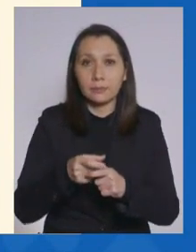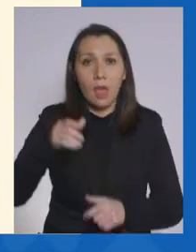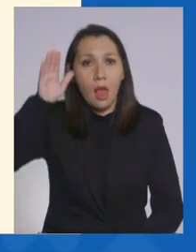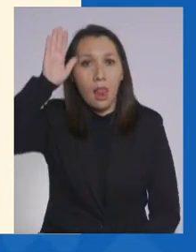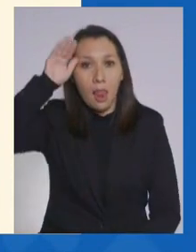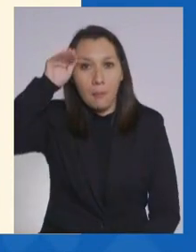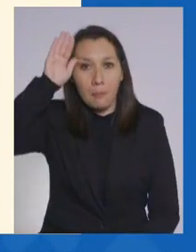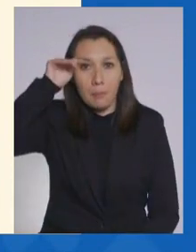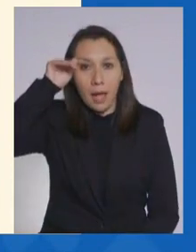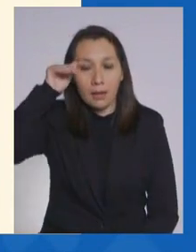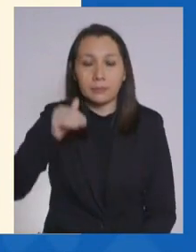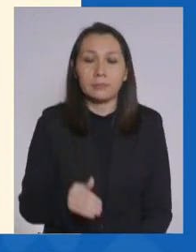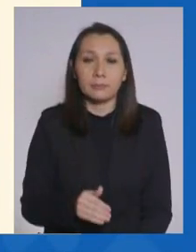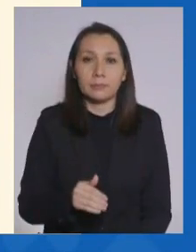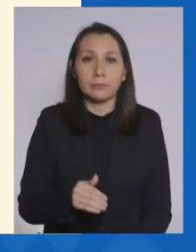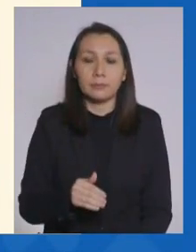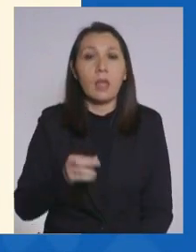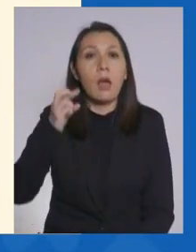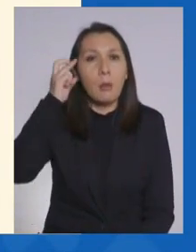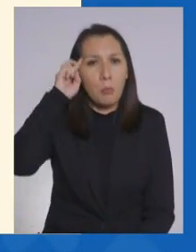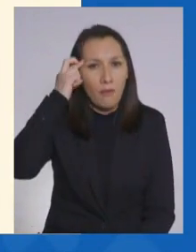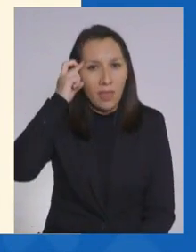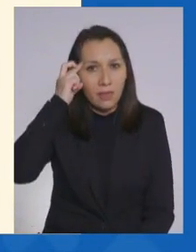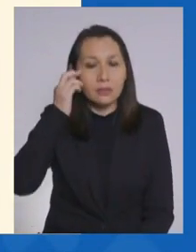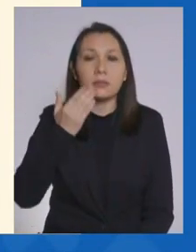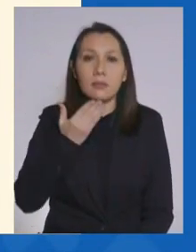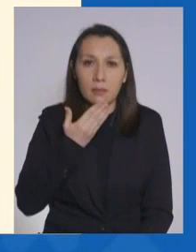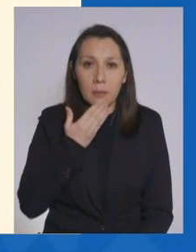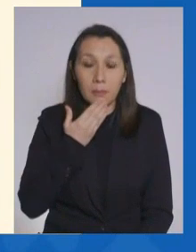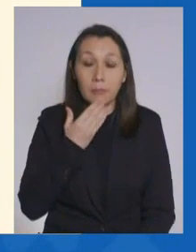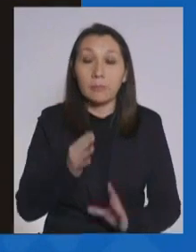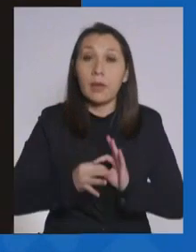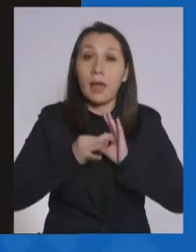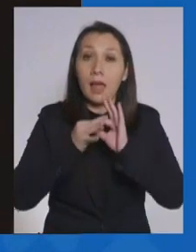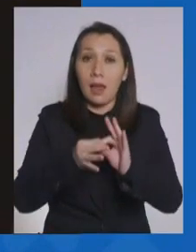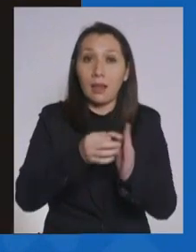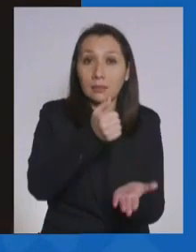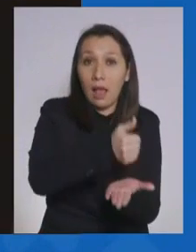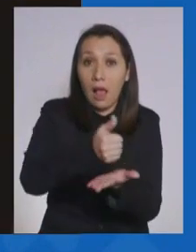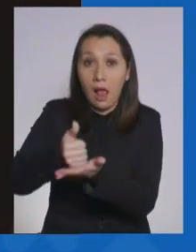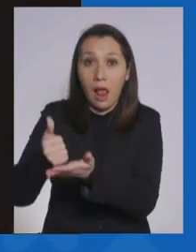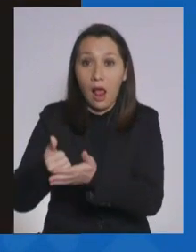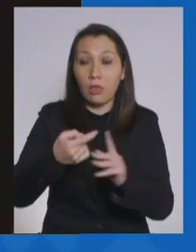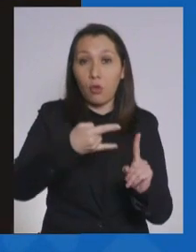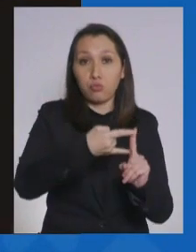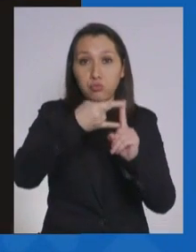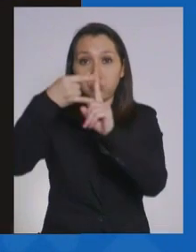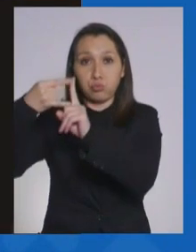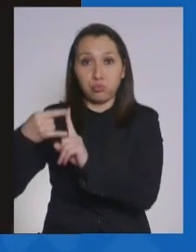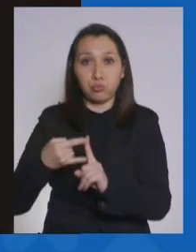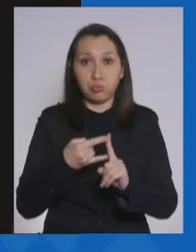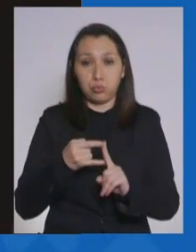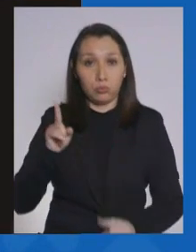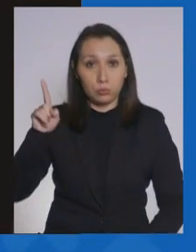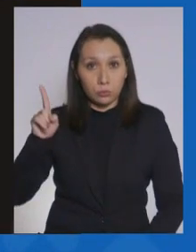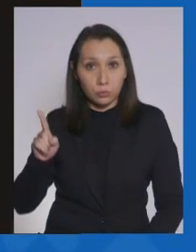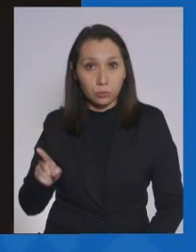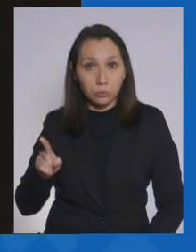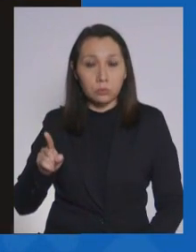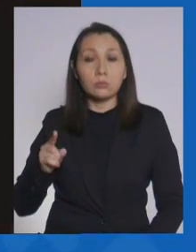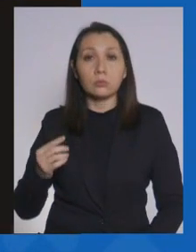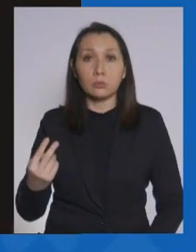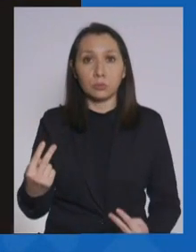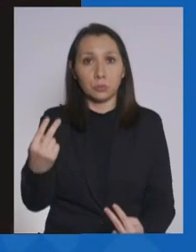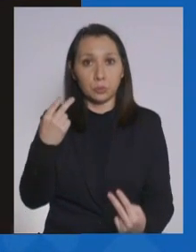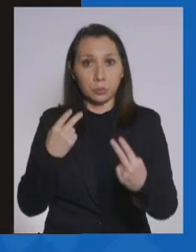Lampa y Providencia. Agradezco a los alcaldes que están conectados vía Zoom, que nos están viendo,